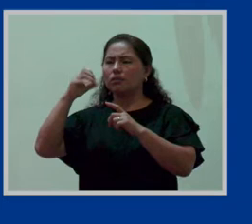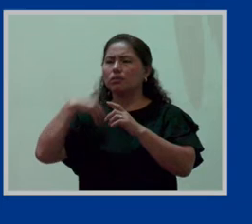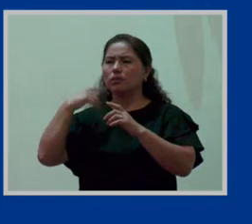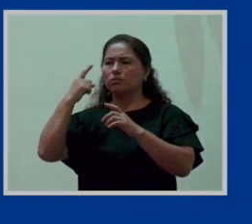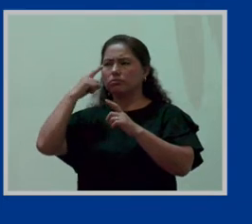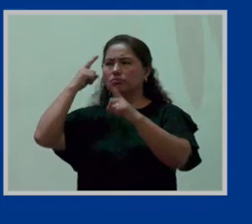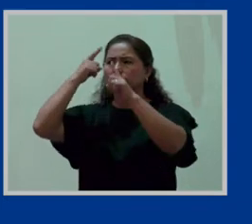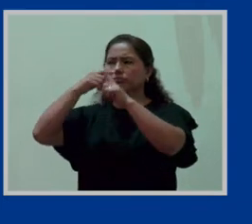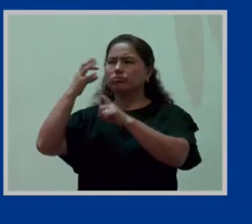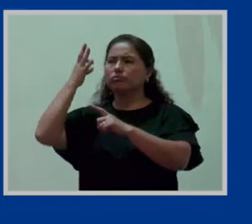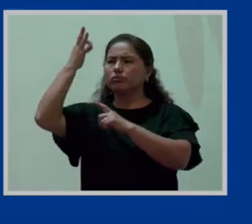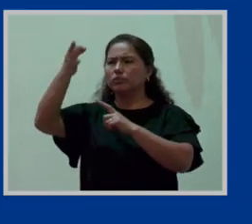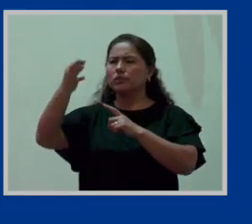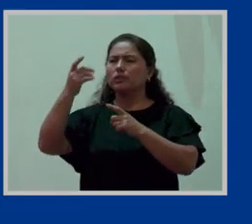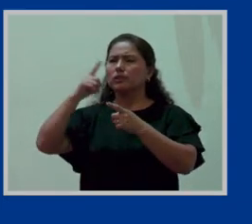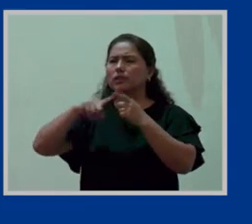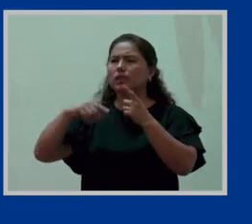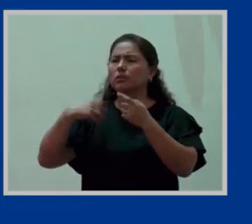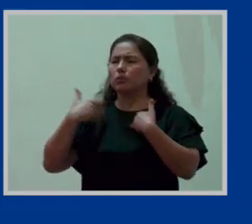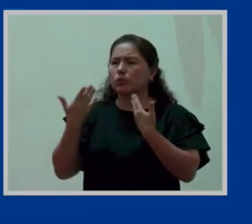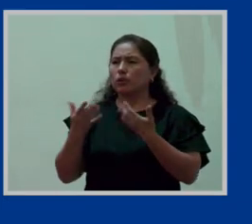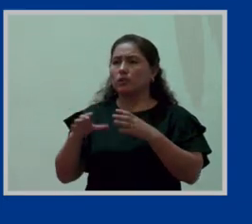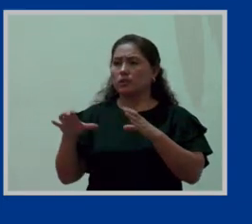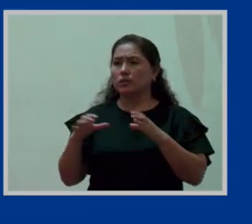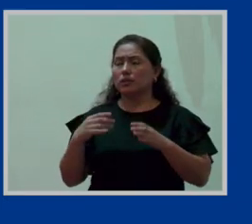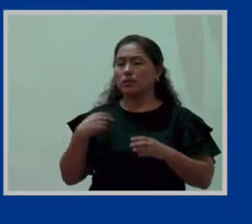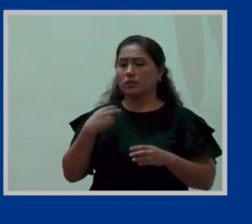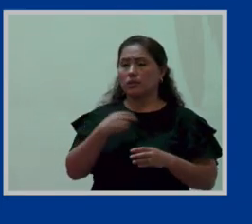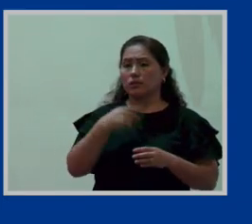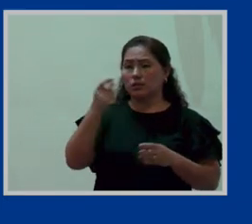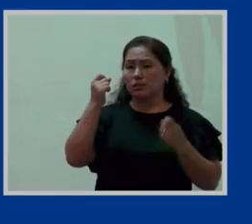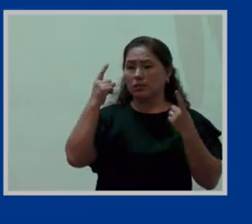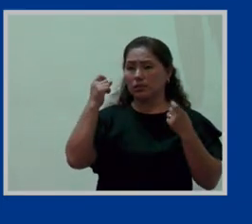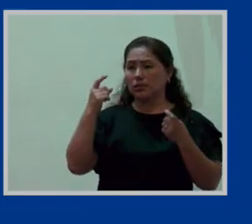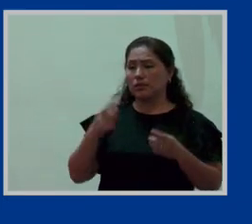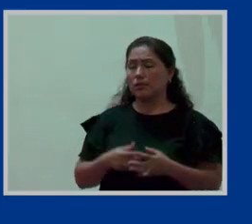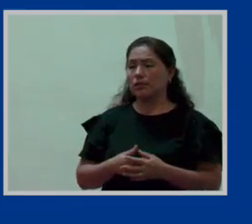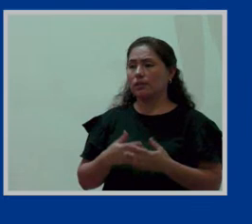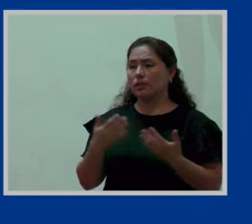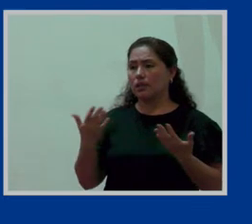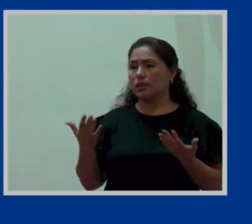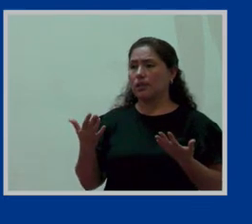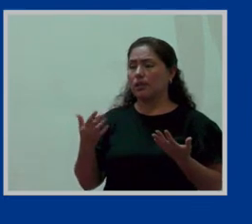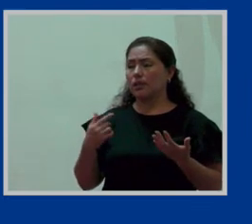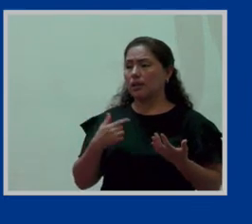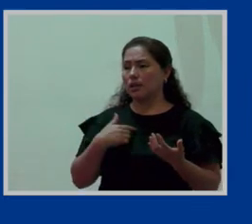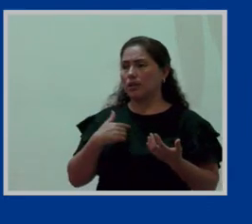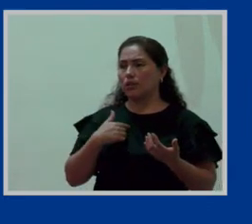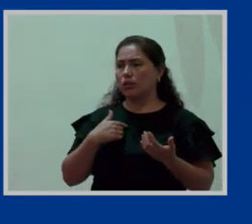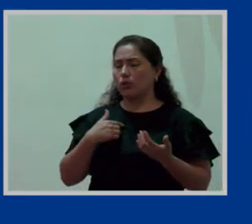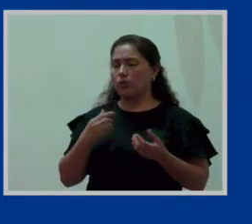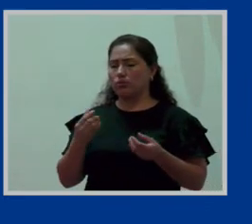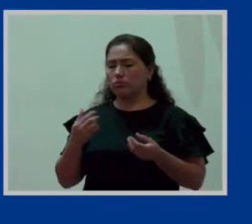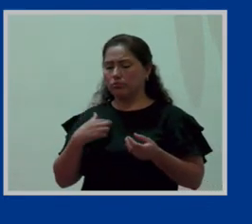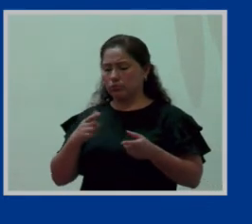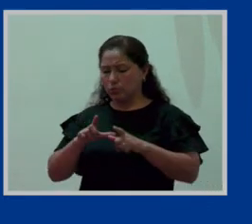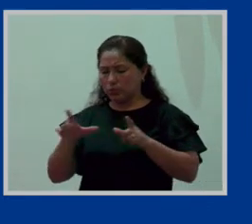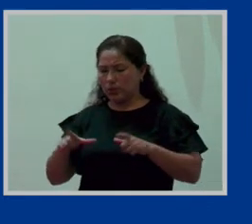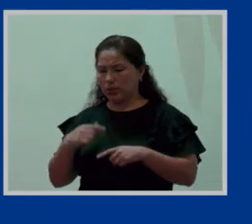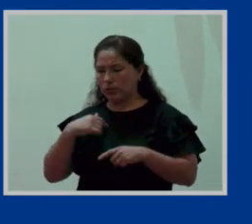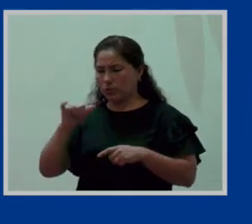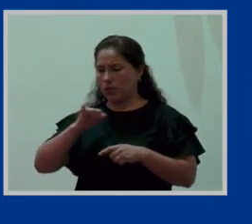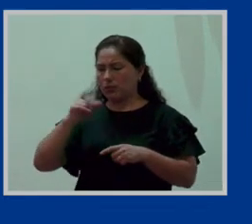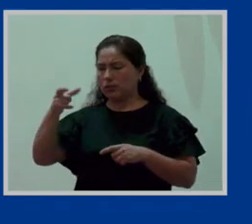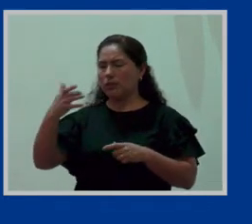a lo que se viene estamos en sintonía ¿no? entonces yo poniéndome en su lugar yo tengo que ver